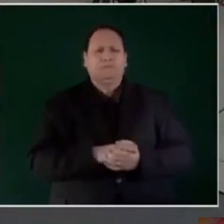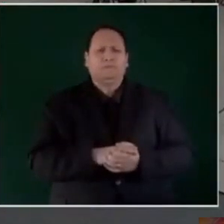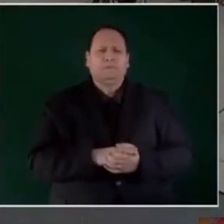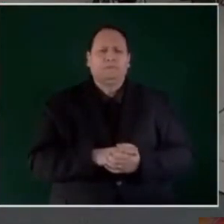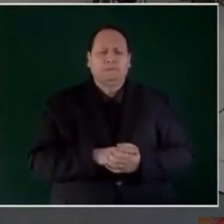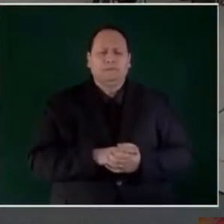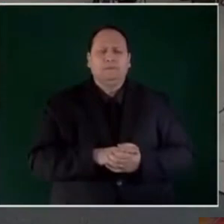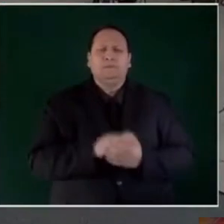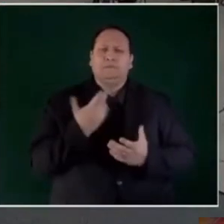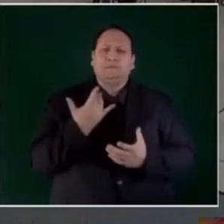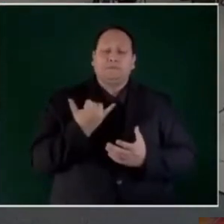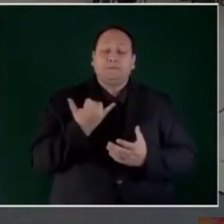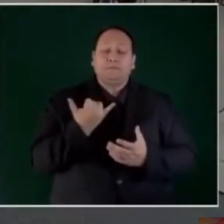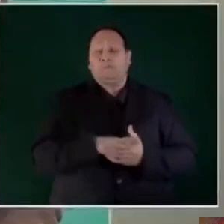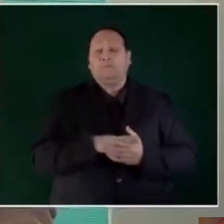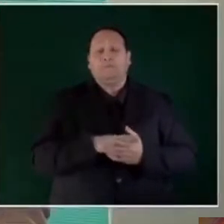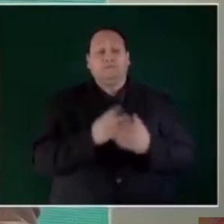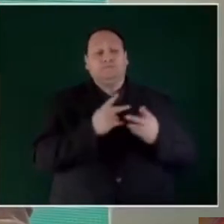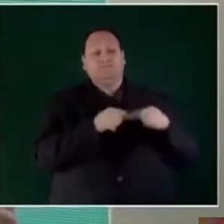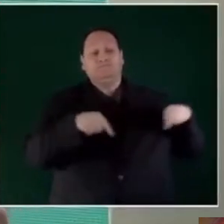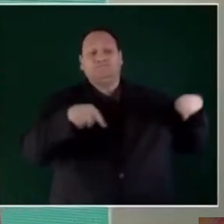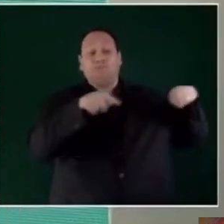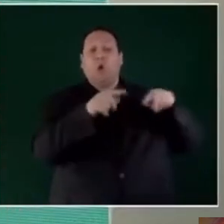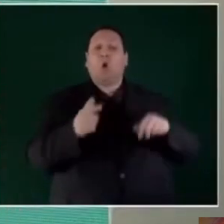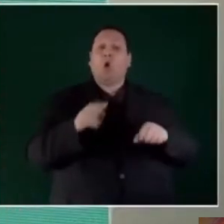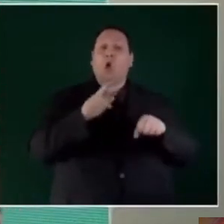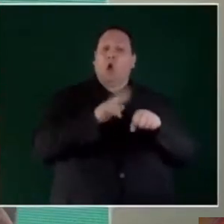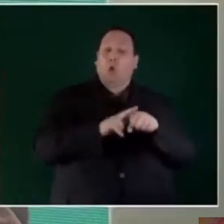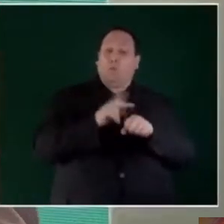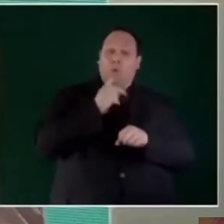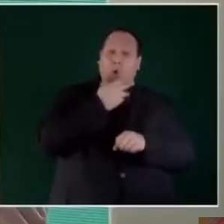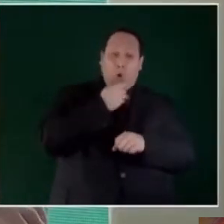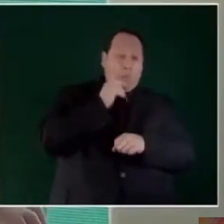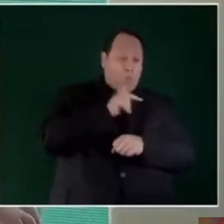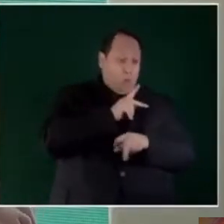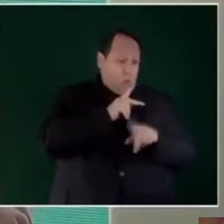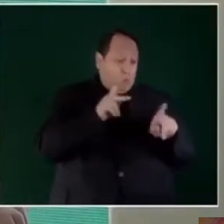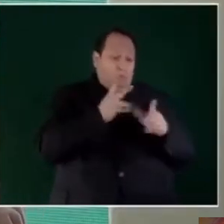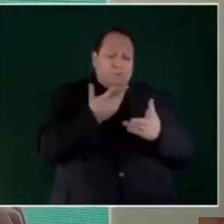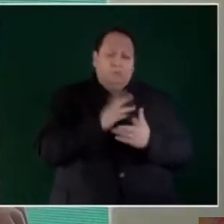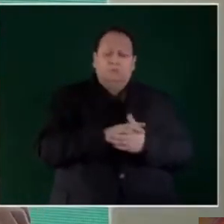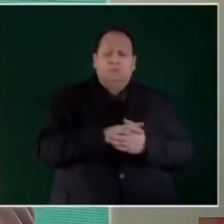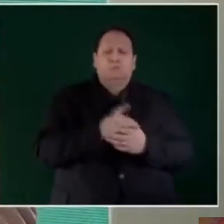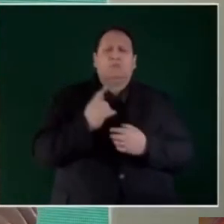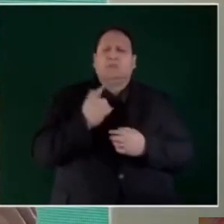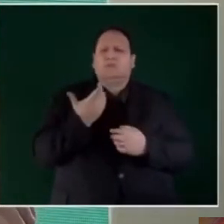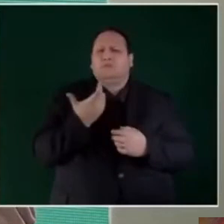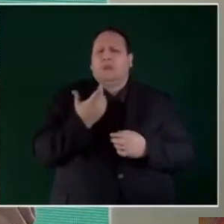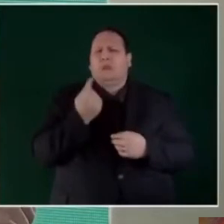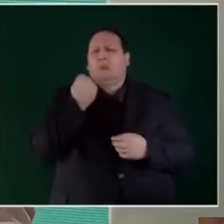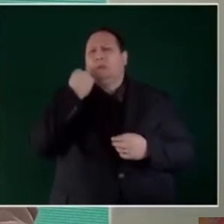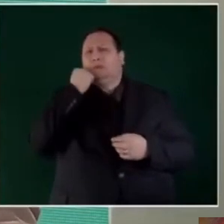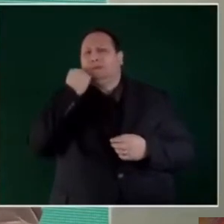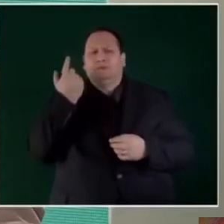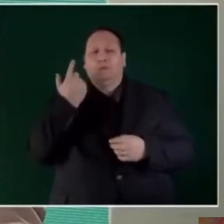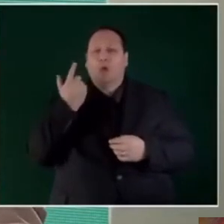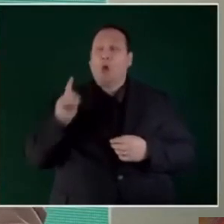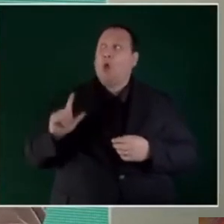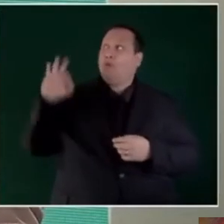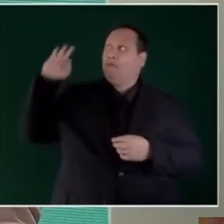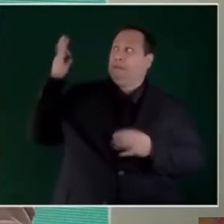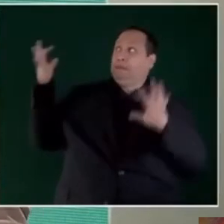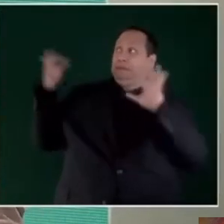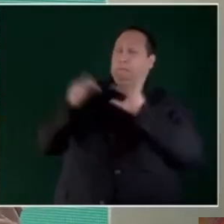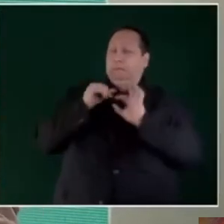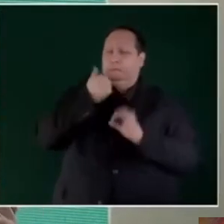Y los gobernadores, aun cuando esto no tiene que ver con el gobierno federal,